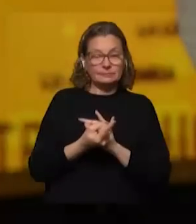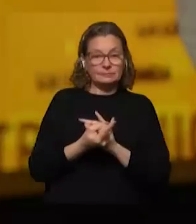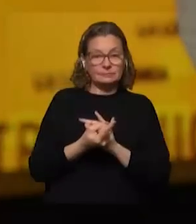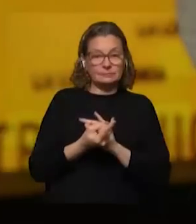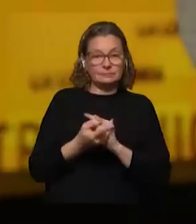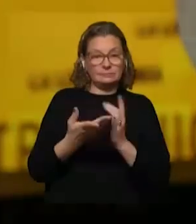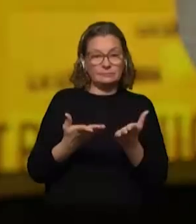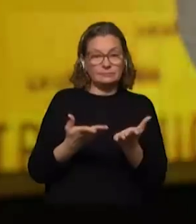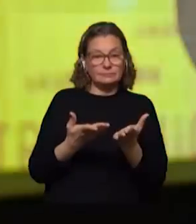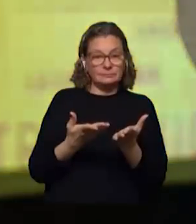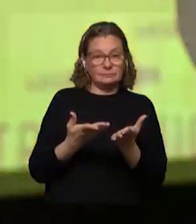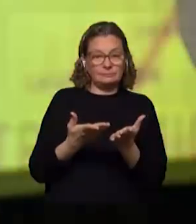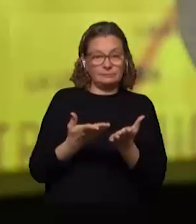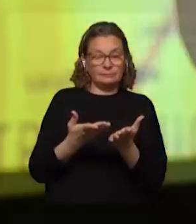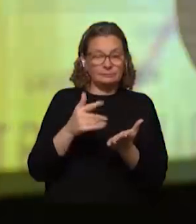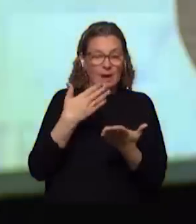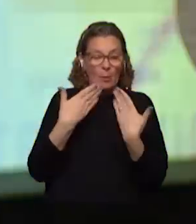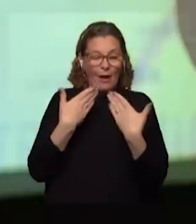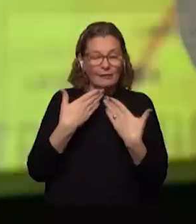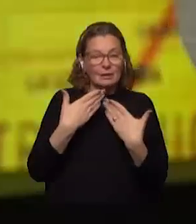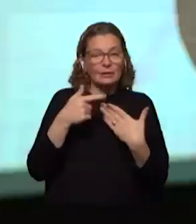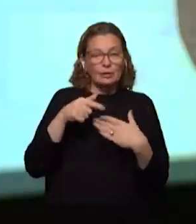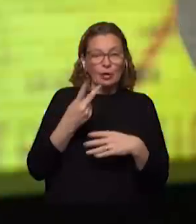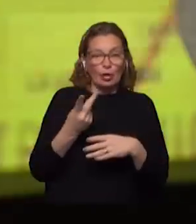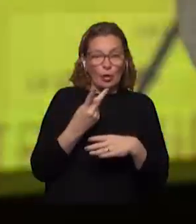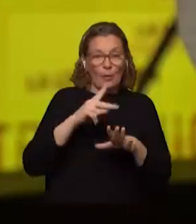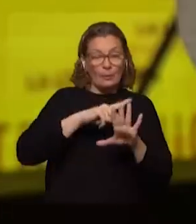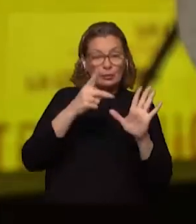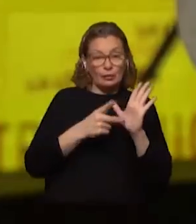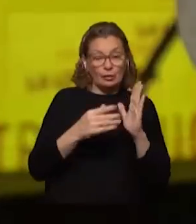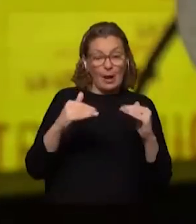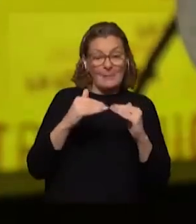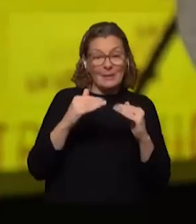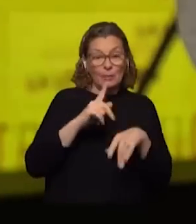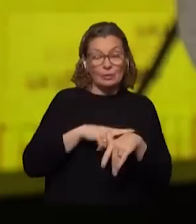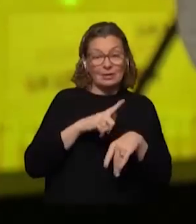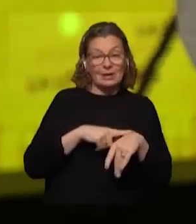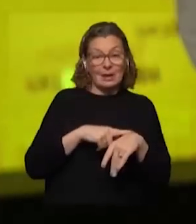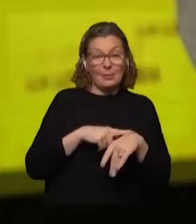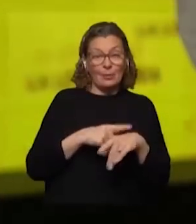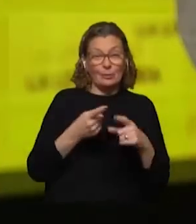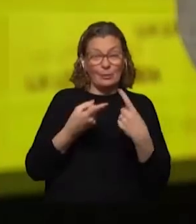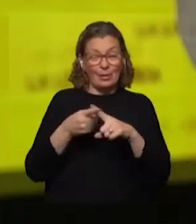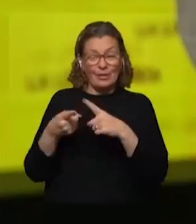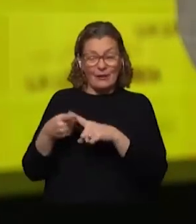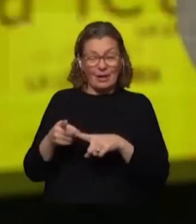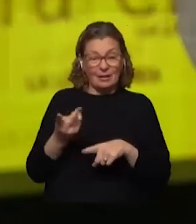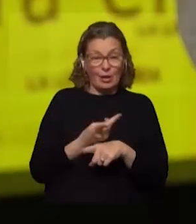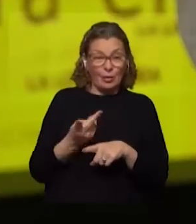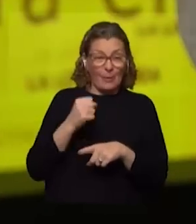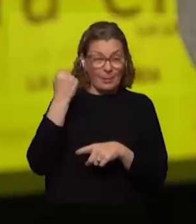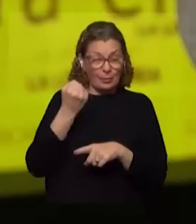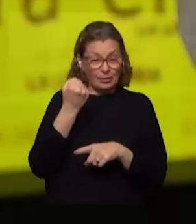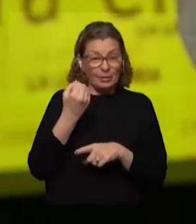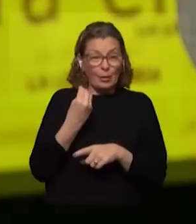Bottinelli estamos hablando de que están estos dos proyectos en simultáneo ¿cuáles son las principales diferencias que tienen y cómo podrían